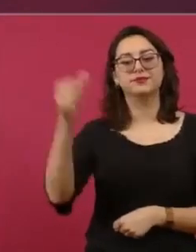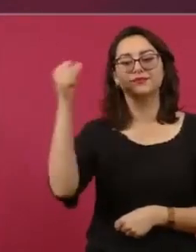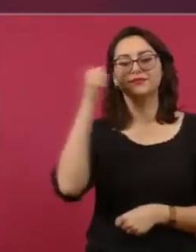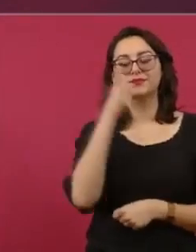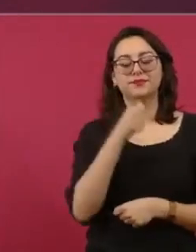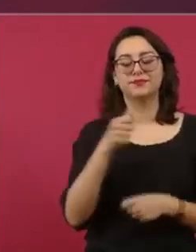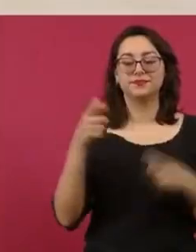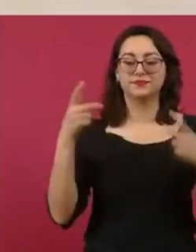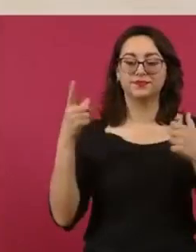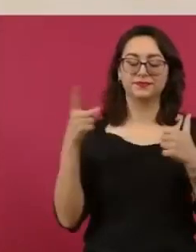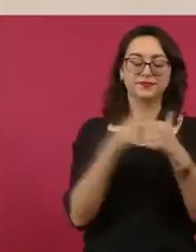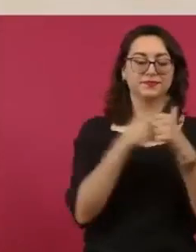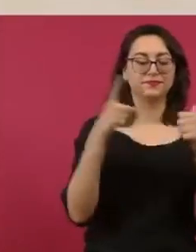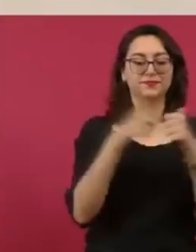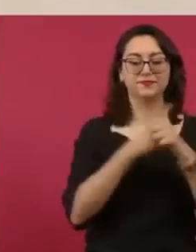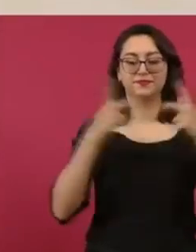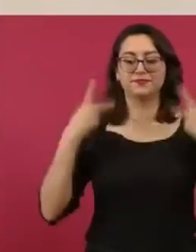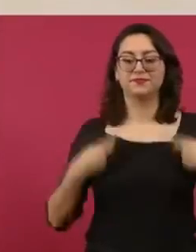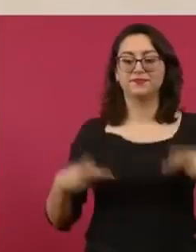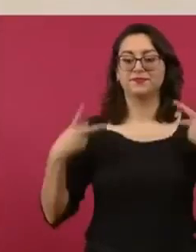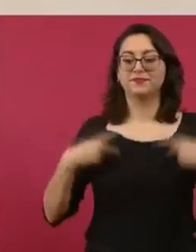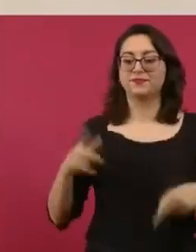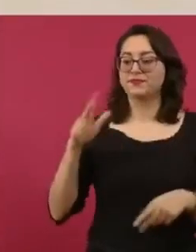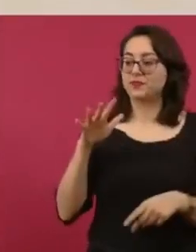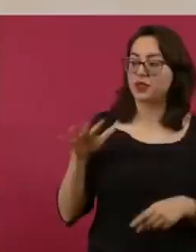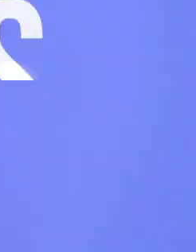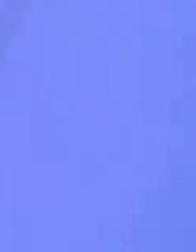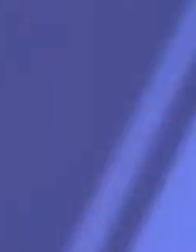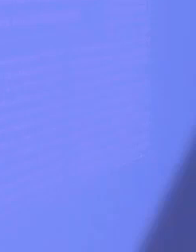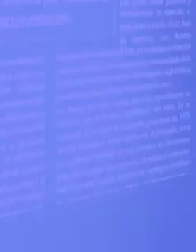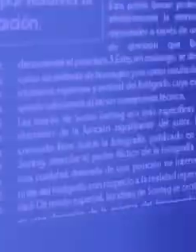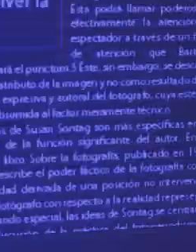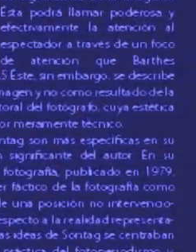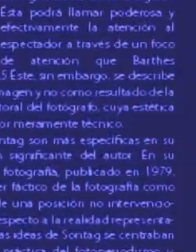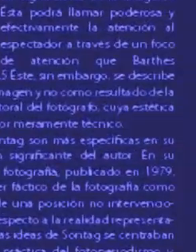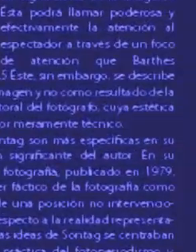gusta no se le hace caso. Bueno, así está el presidente de la república.